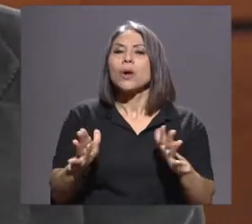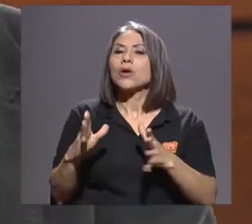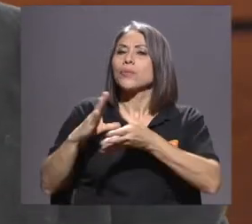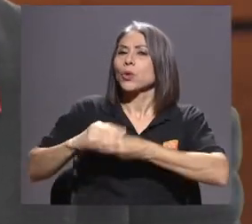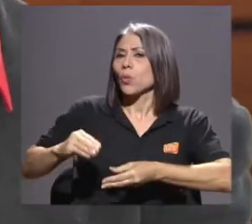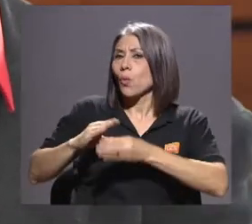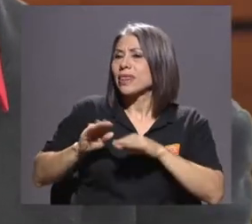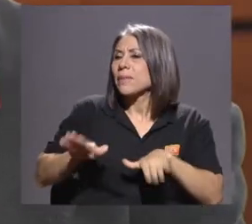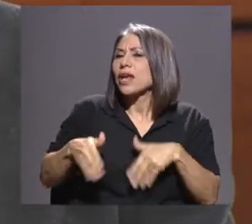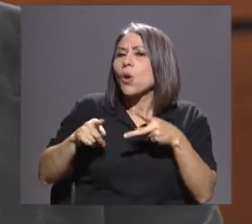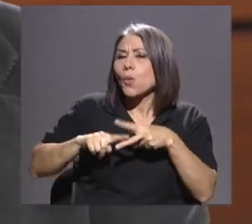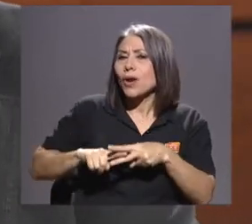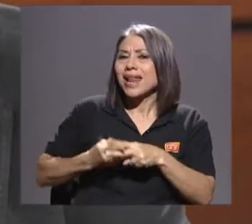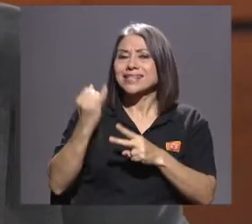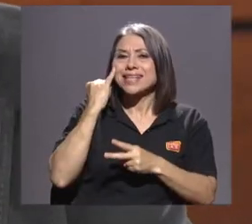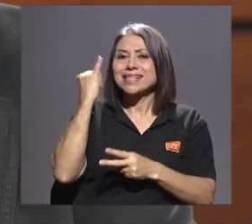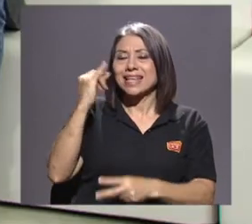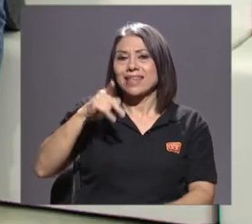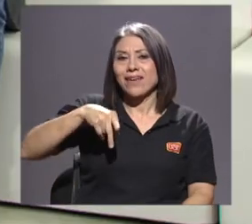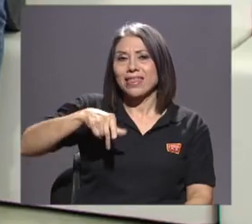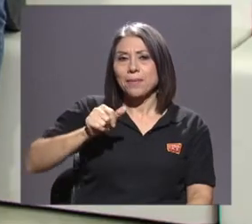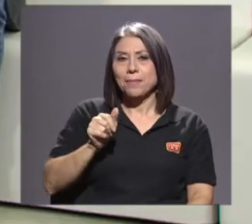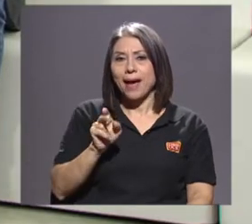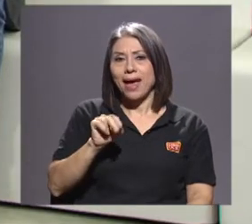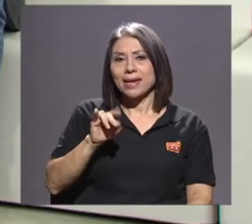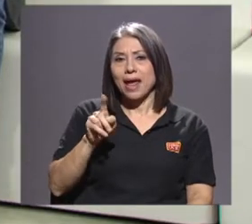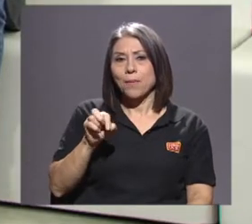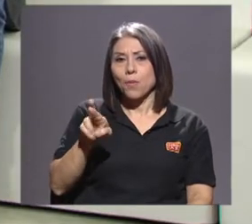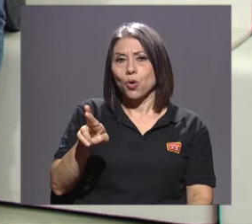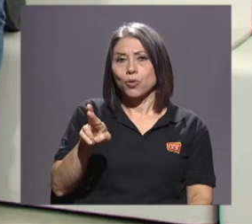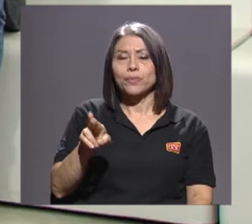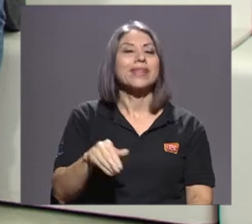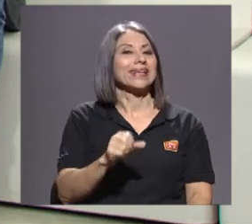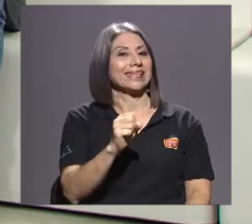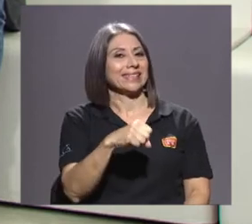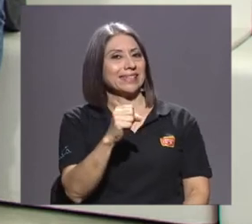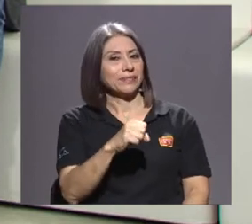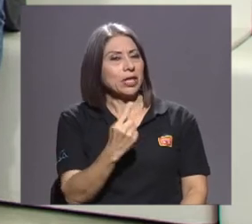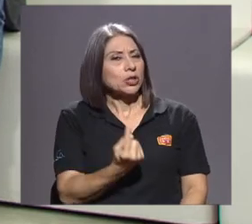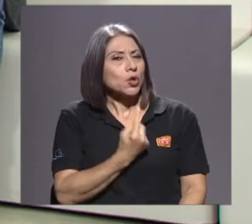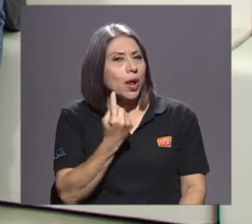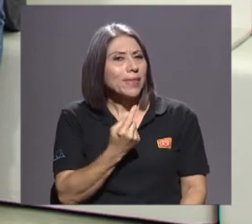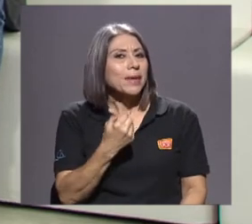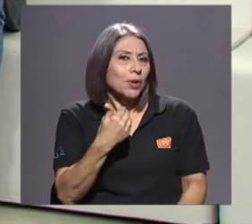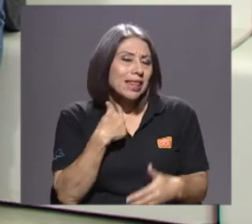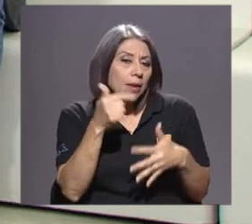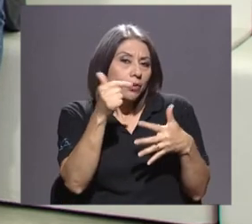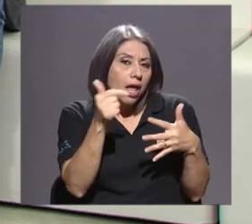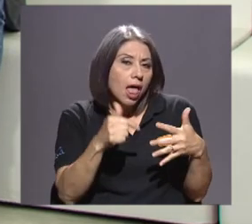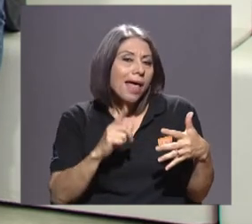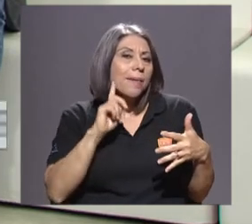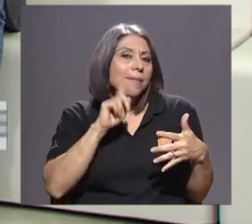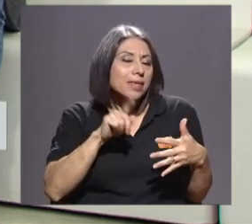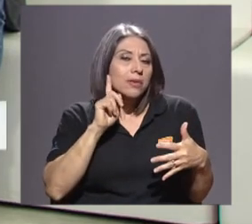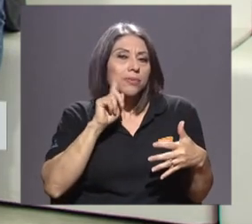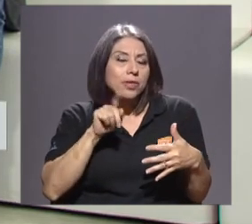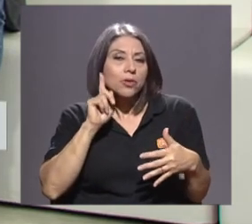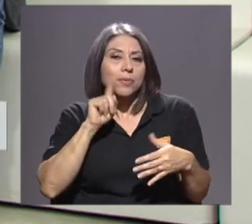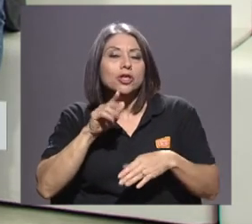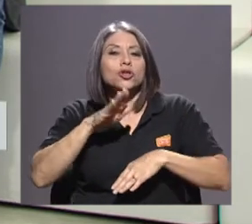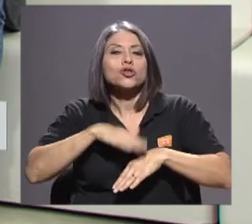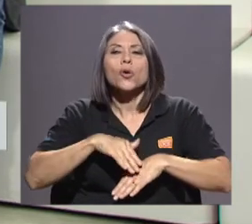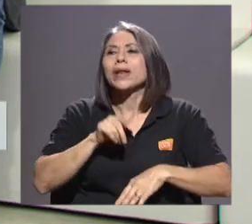cuénteme cómo nace esta iniciativa de Pan y Amor. Sí. Bueno, Ronald, nada más, porque tenemos una serie de mitos con respecto a esto de